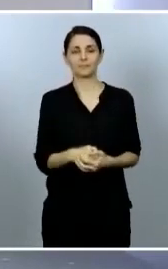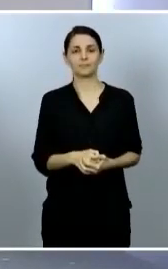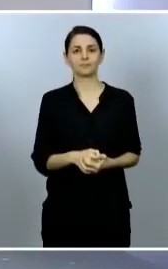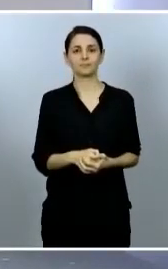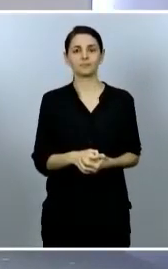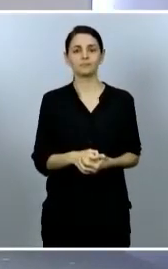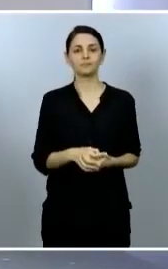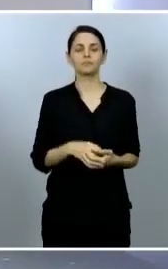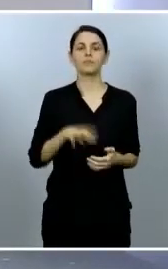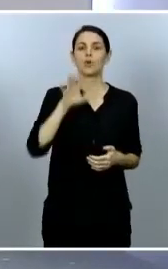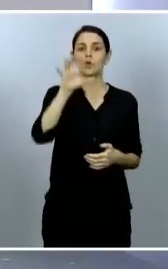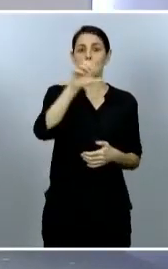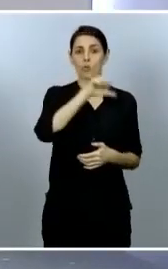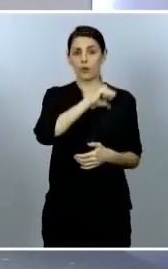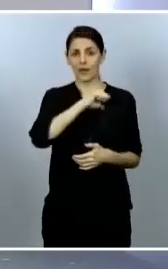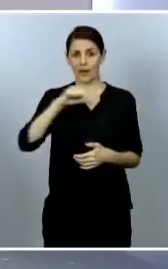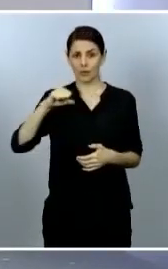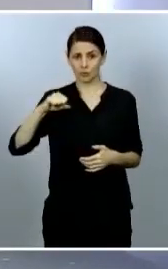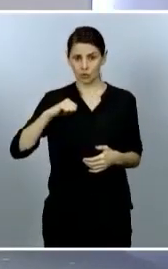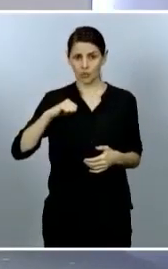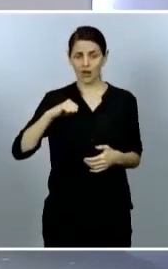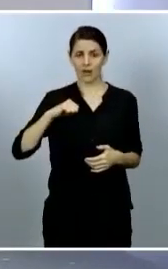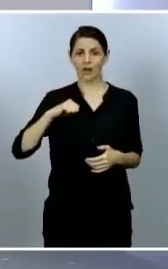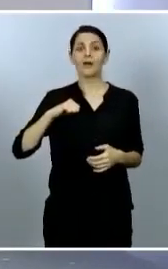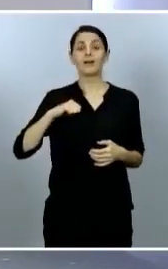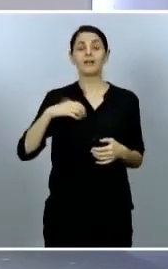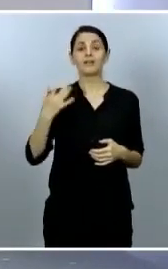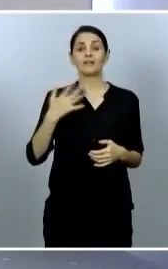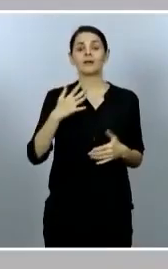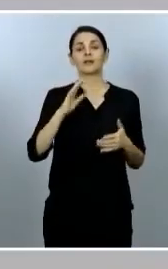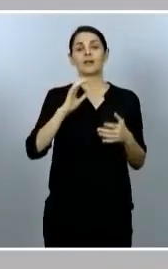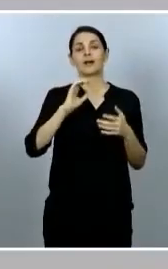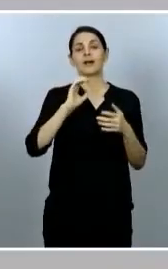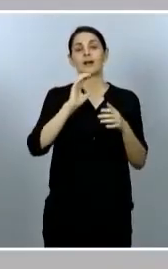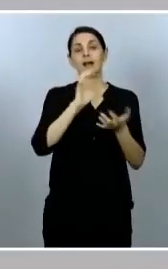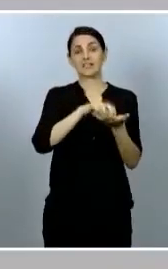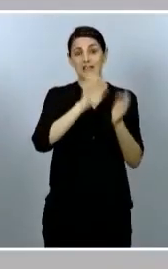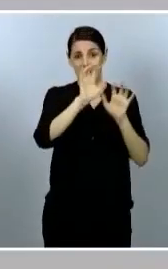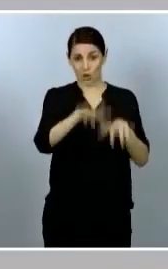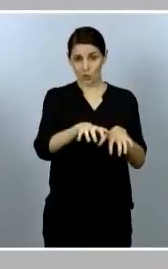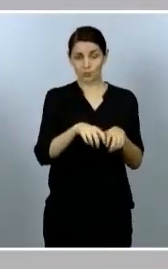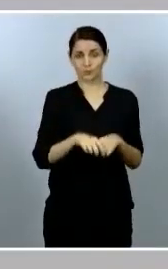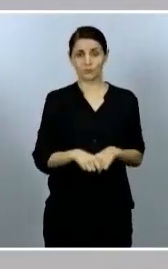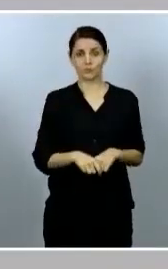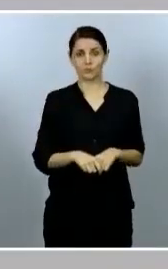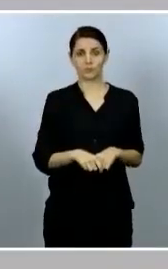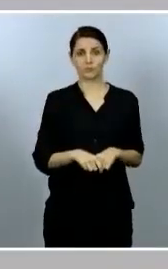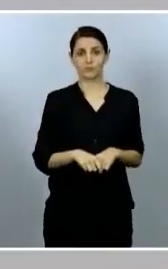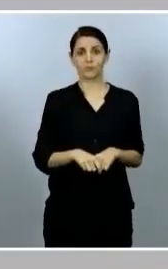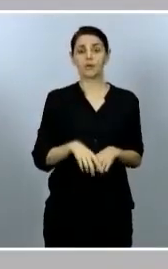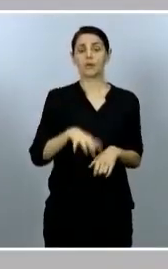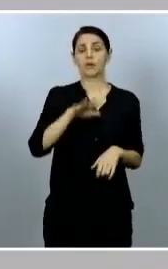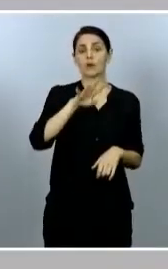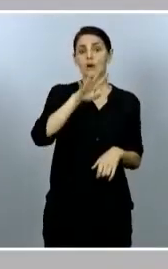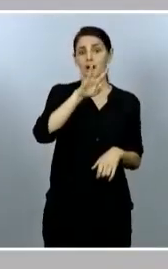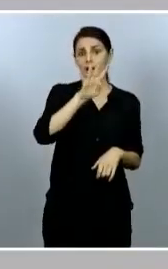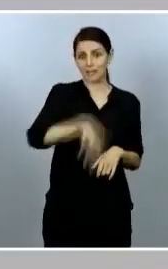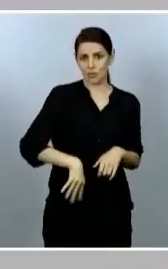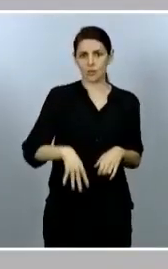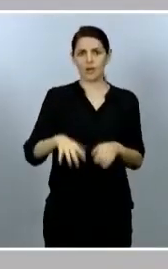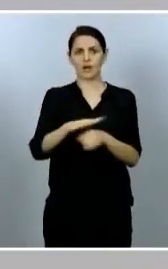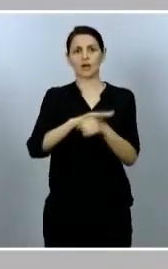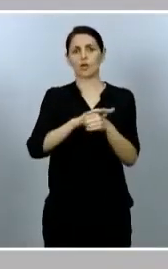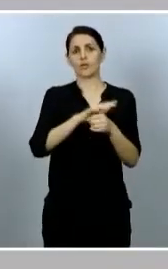autónoma, todas las unidades territoriales de la comunidad autónoma de Castilla y León, en Cataluña la región sanitaria de Barcelona,